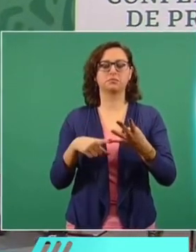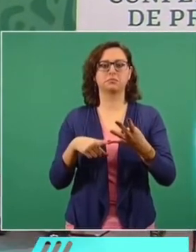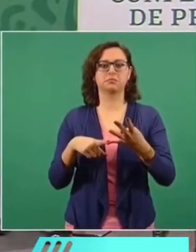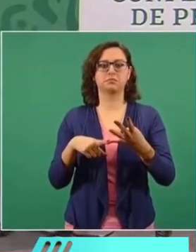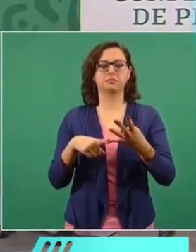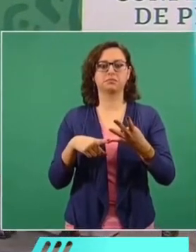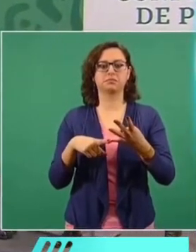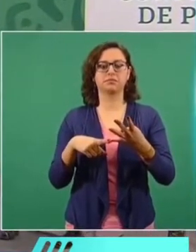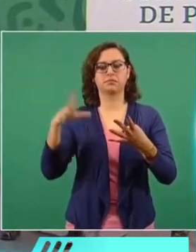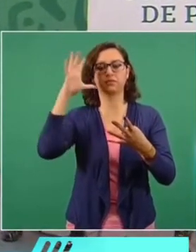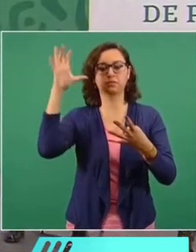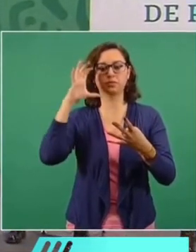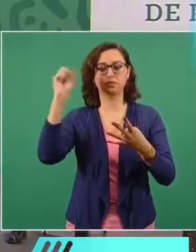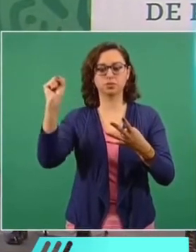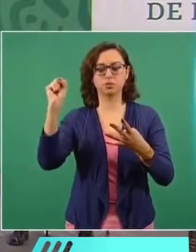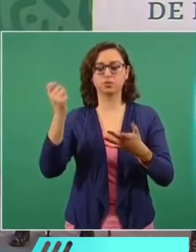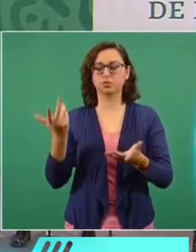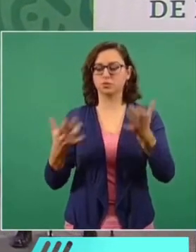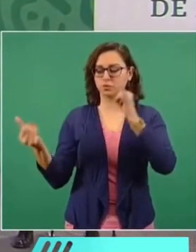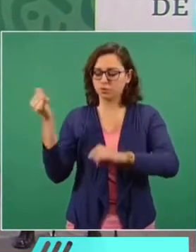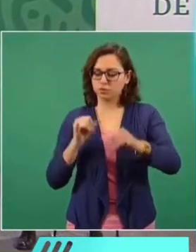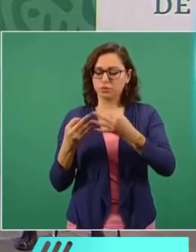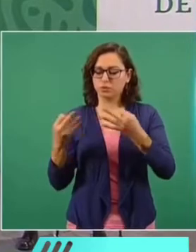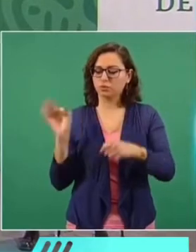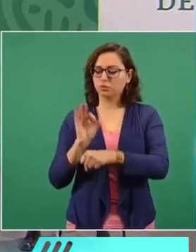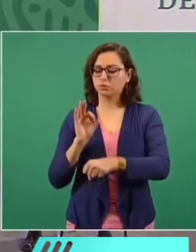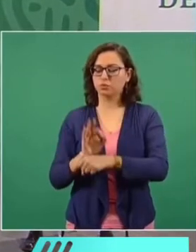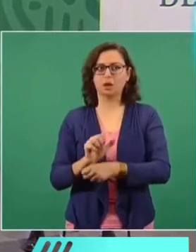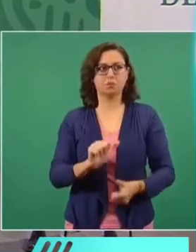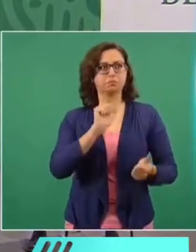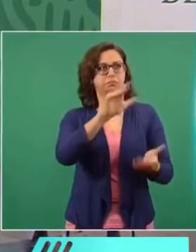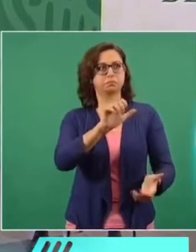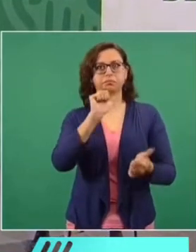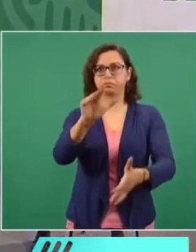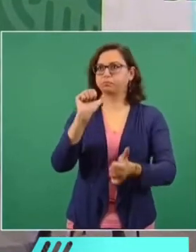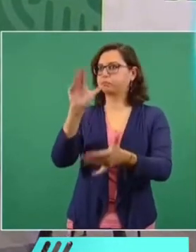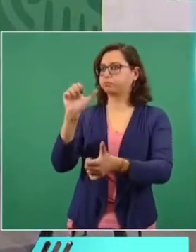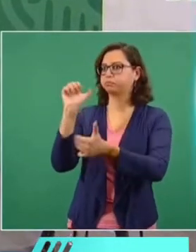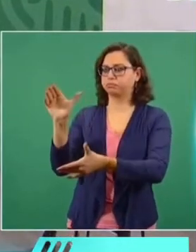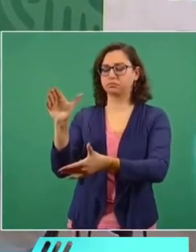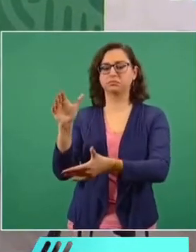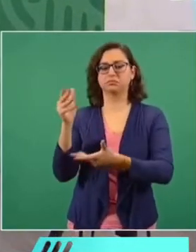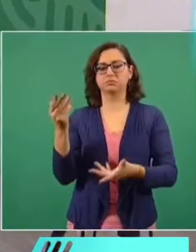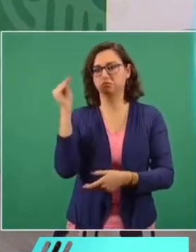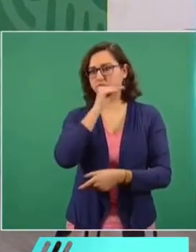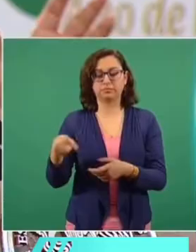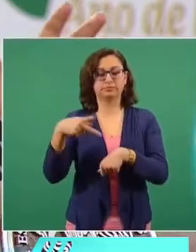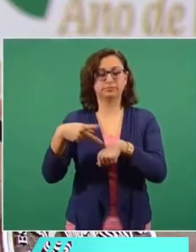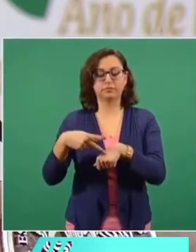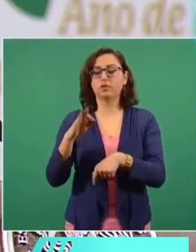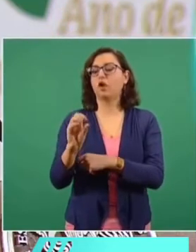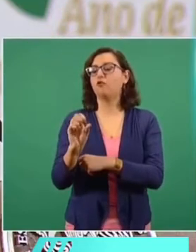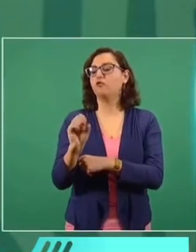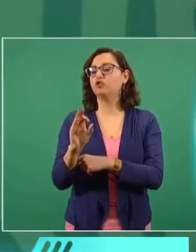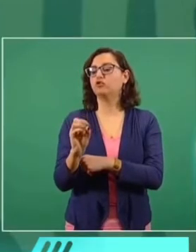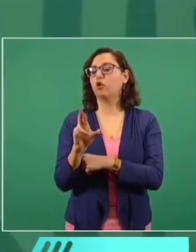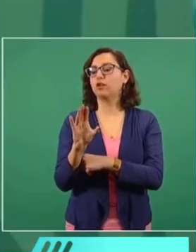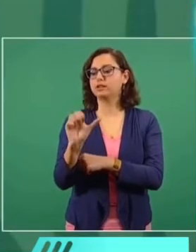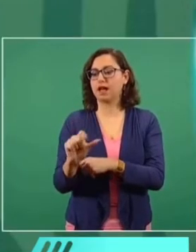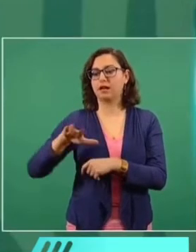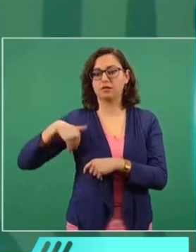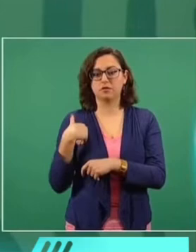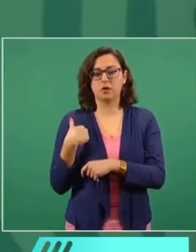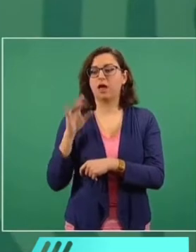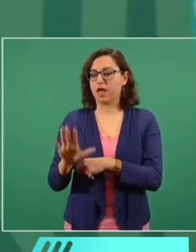Morelos, se están entregando fertilizantes de manera gratuita. Entonces, con este dinero